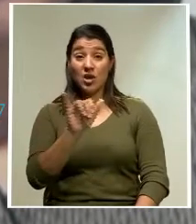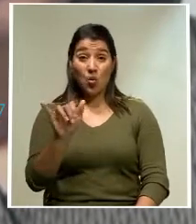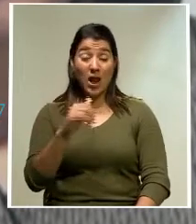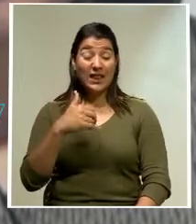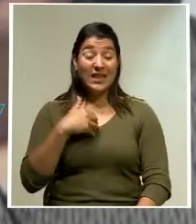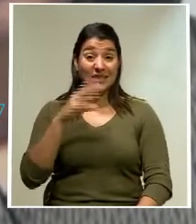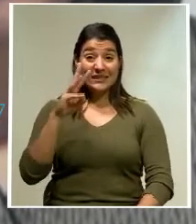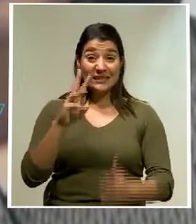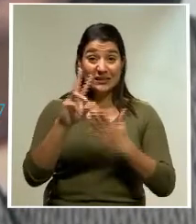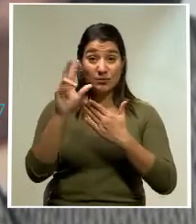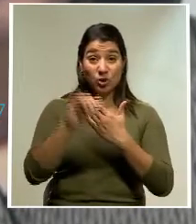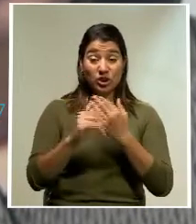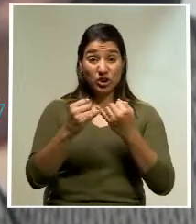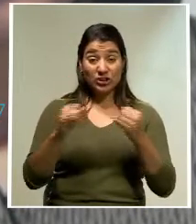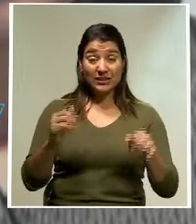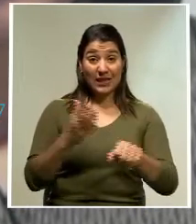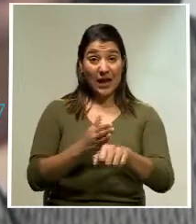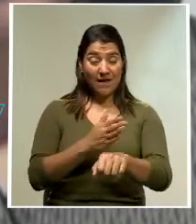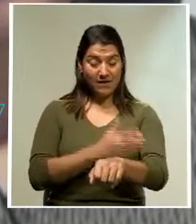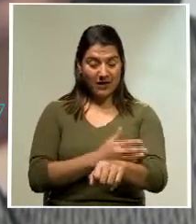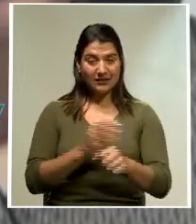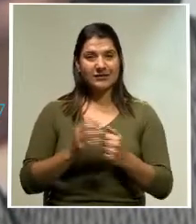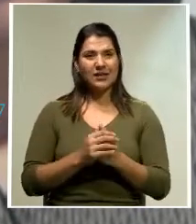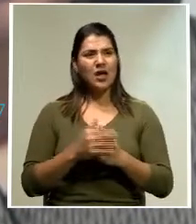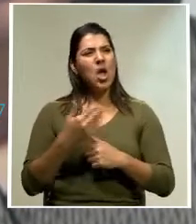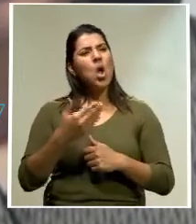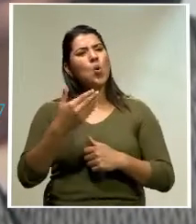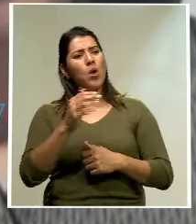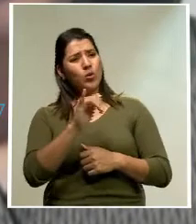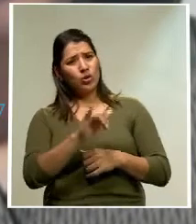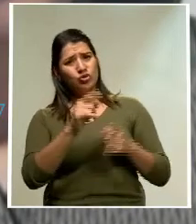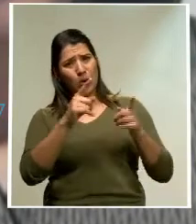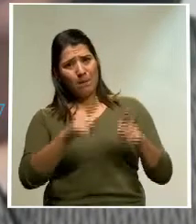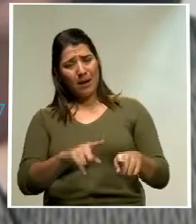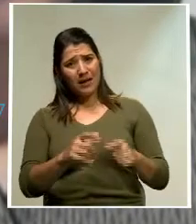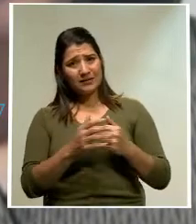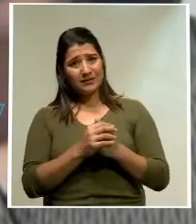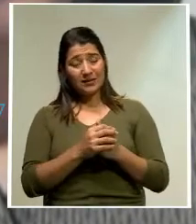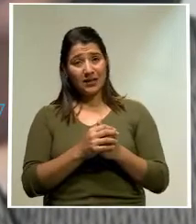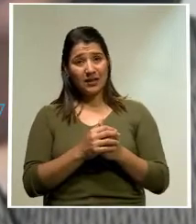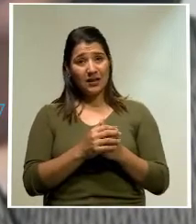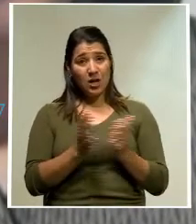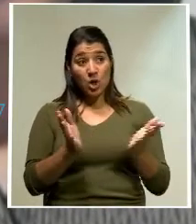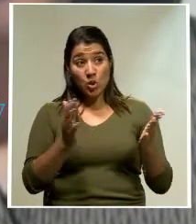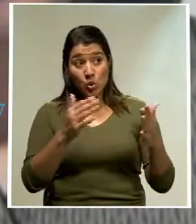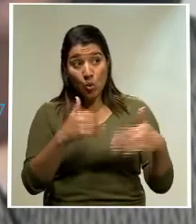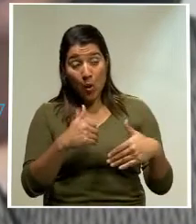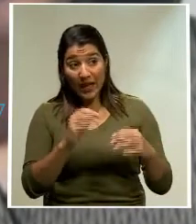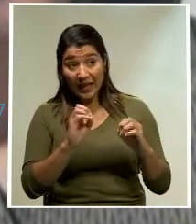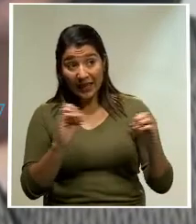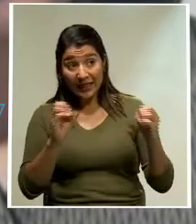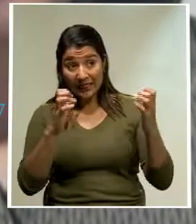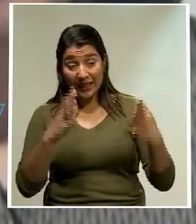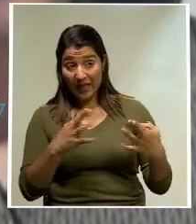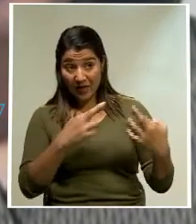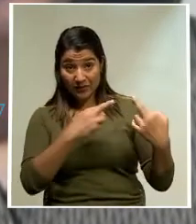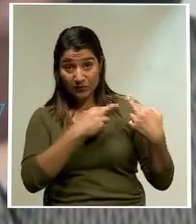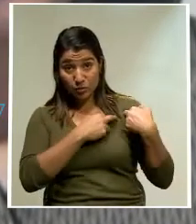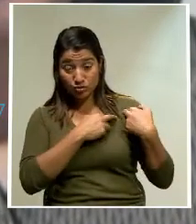avance. ¿Cuándo esto ocurre, no hay responsabilidad para nadie por estos atrasos? ¿Las